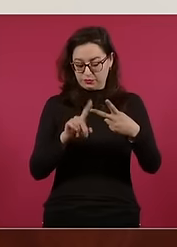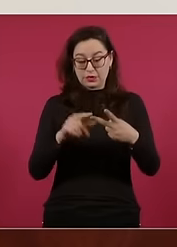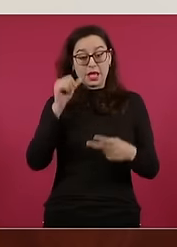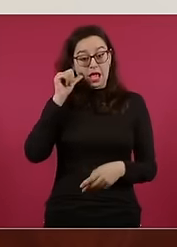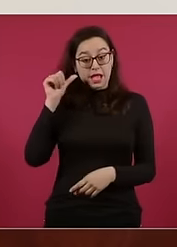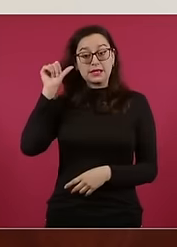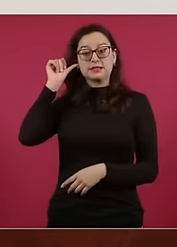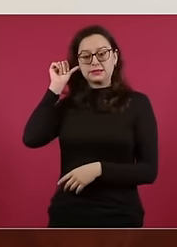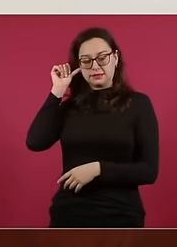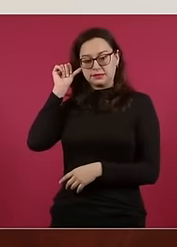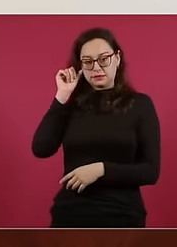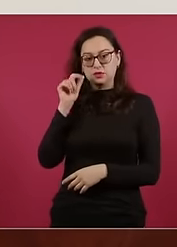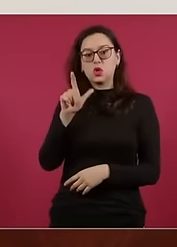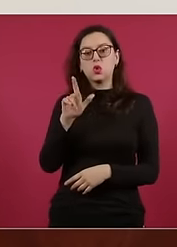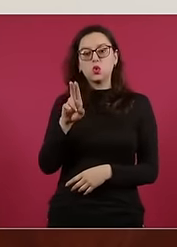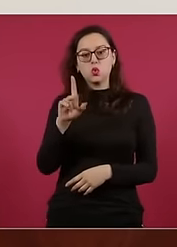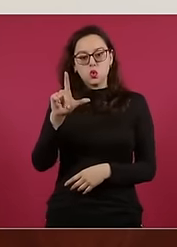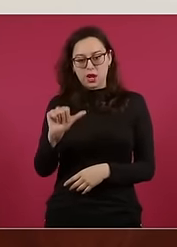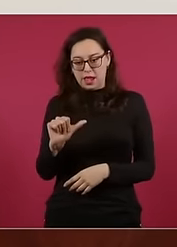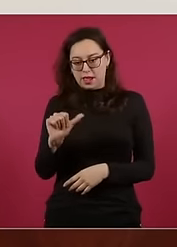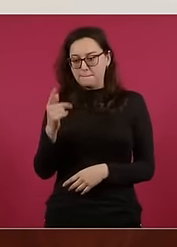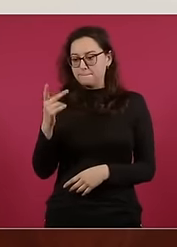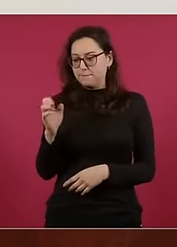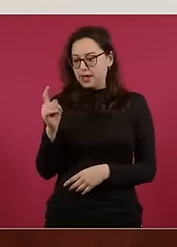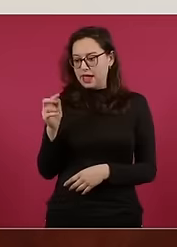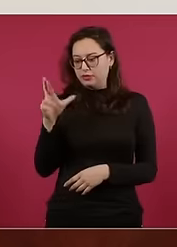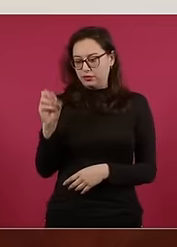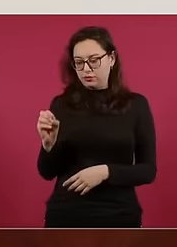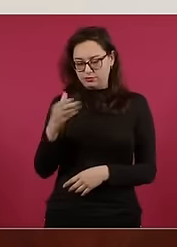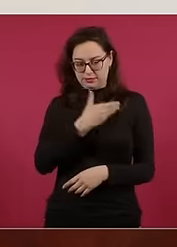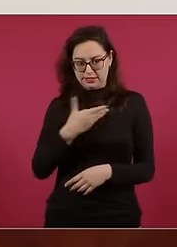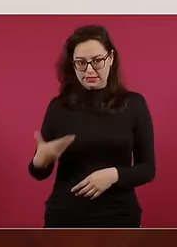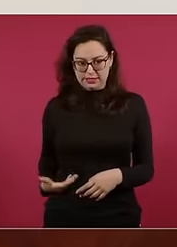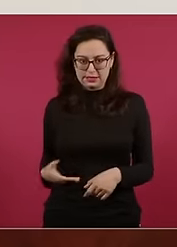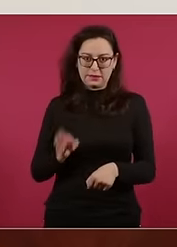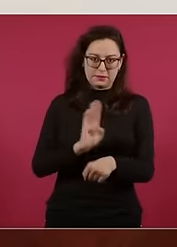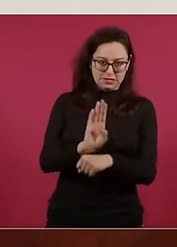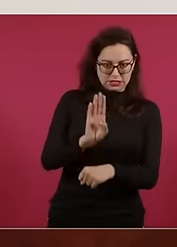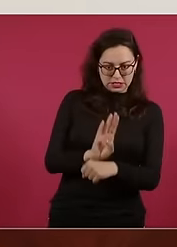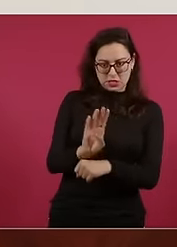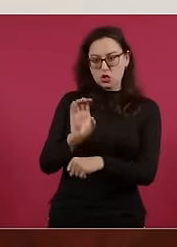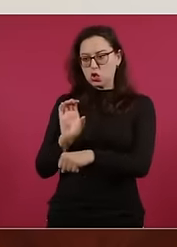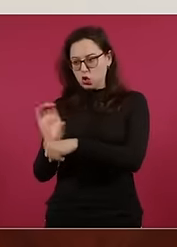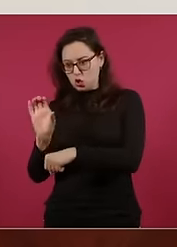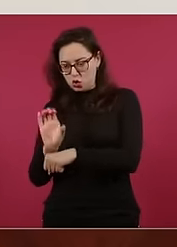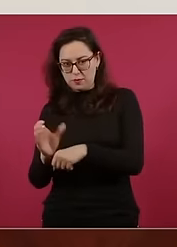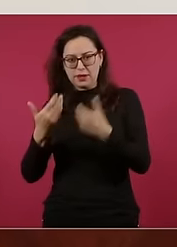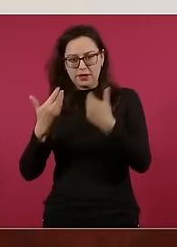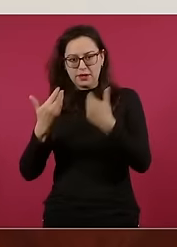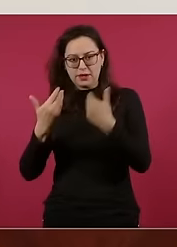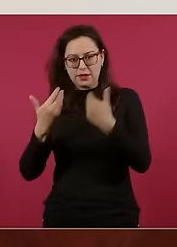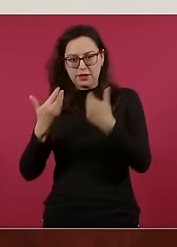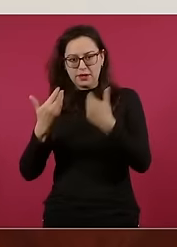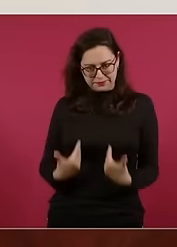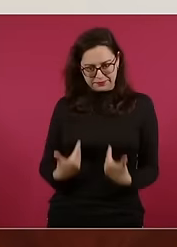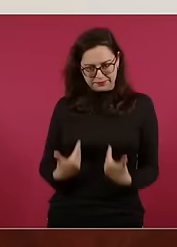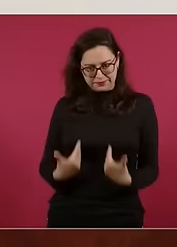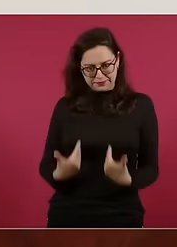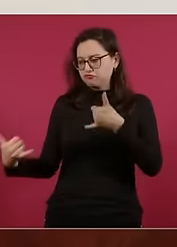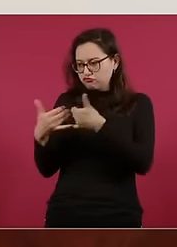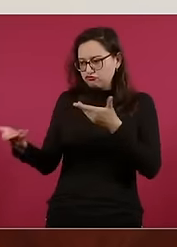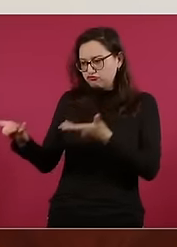con el presidente Petro, de Brasil y Colombia, sobre el tema de